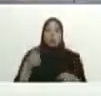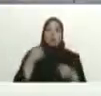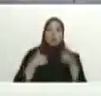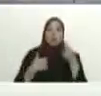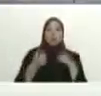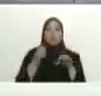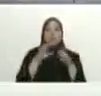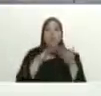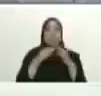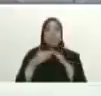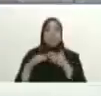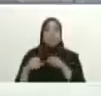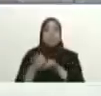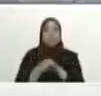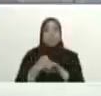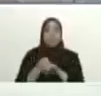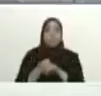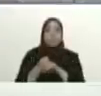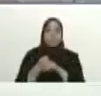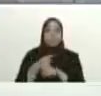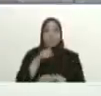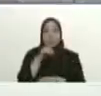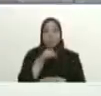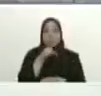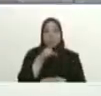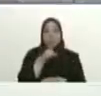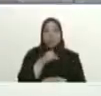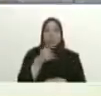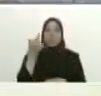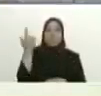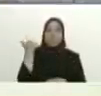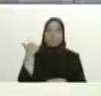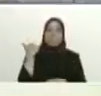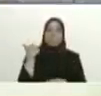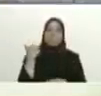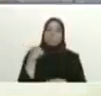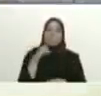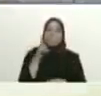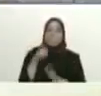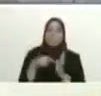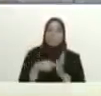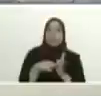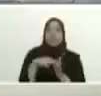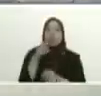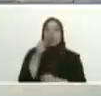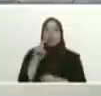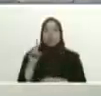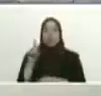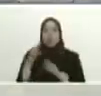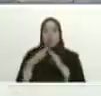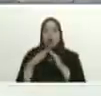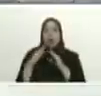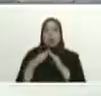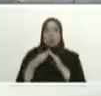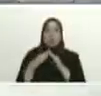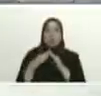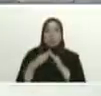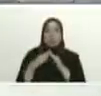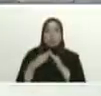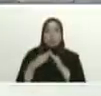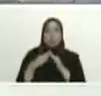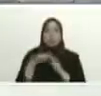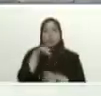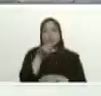¿verdad? y Silfredo me está pidiendo 101 viviendas ¿verdad? es lo que